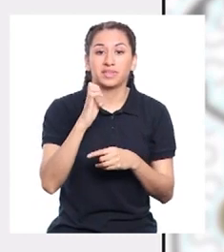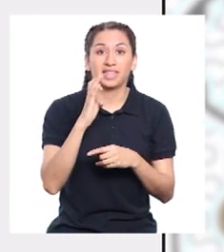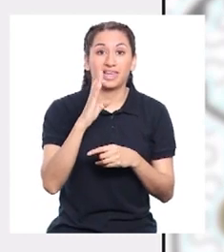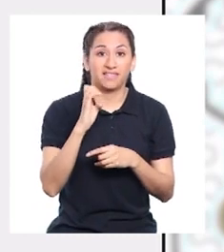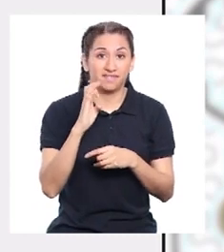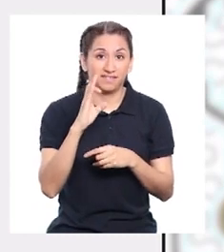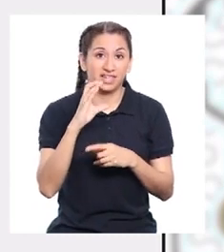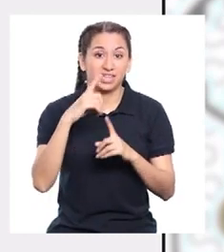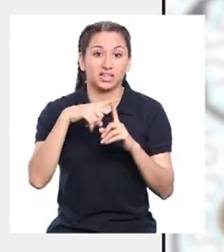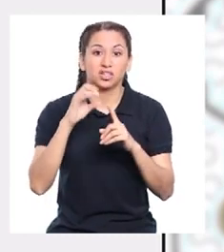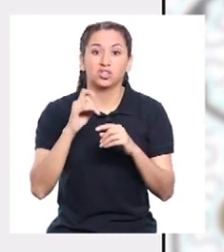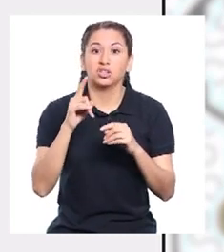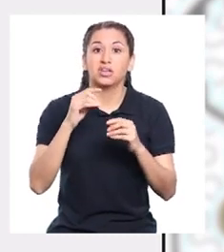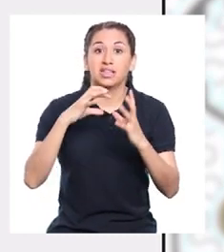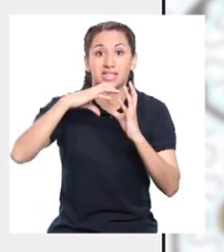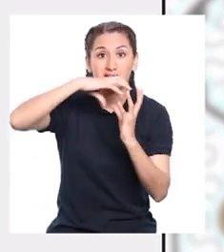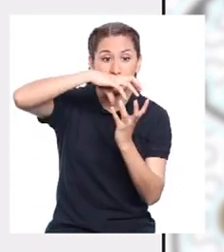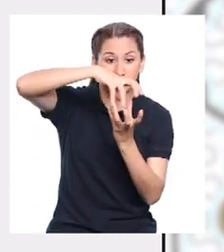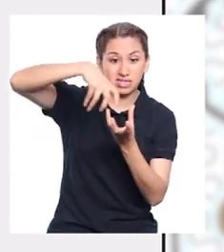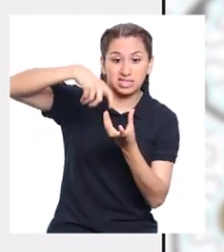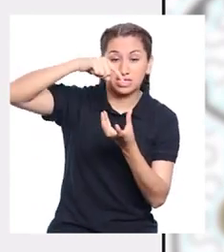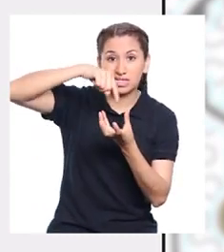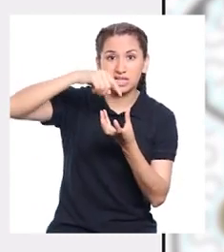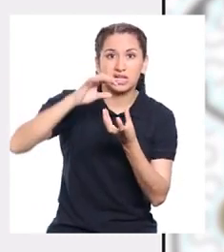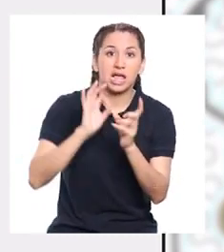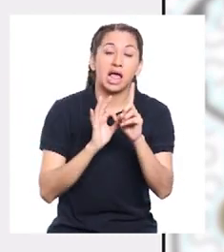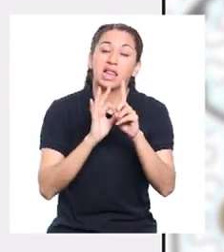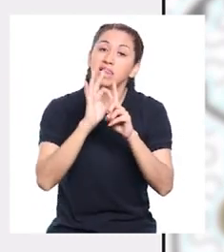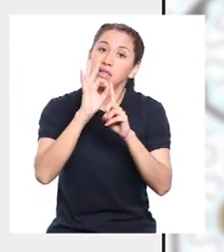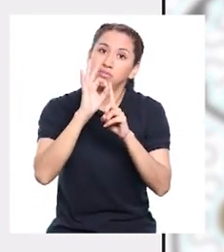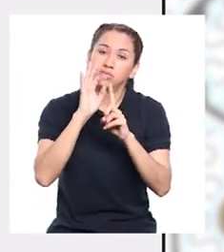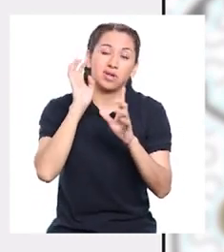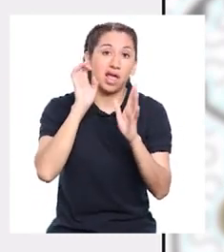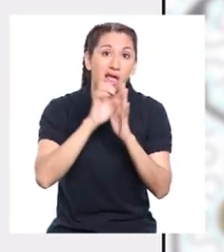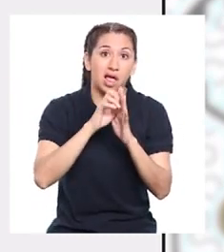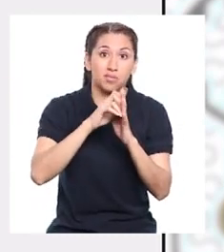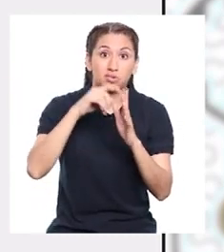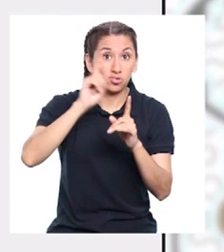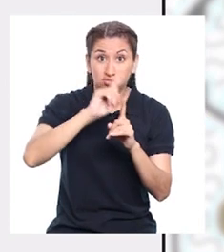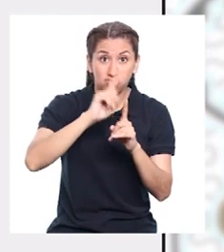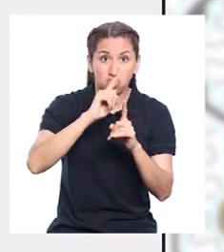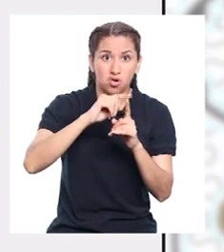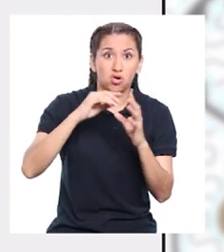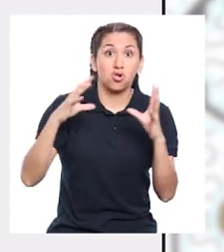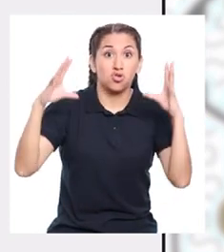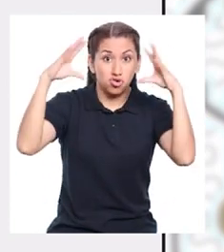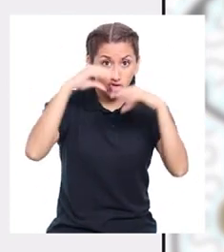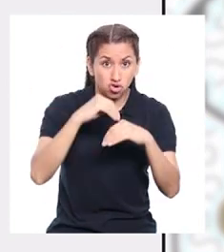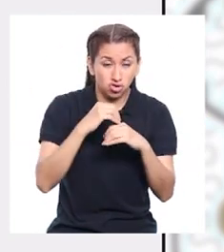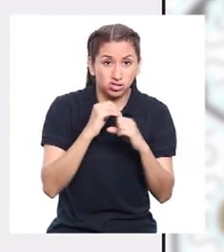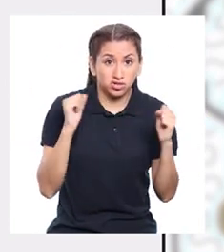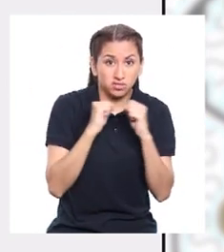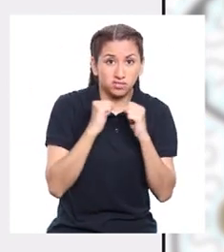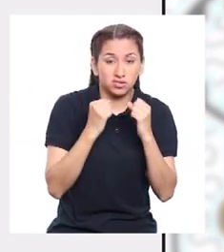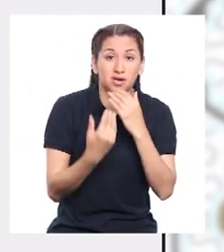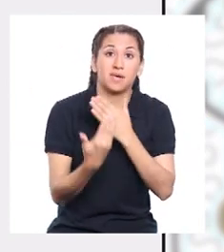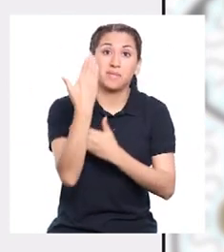invernadero es un fenómeno natural que hace que la Tierra mantenga una temperatura adecuada. Sin este, la Tierra estaría congelada de noche